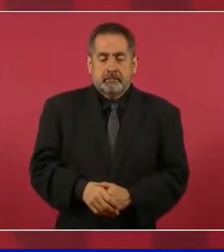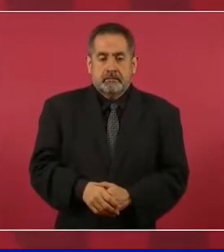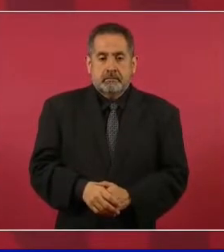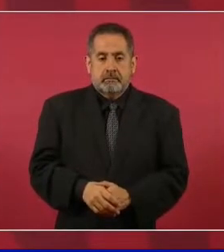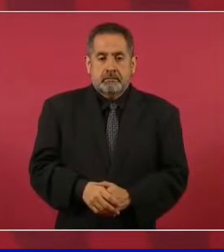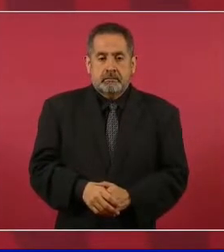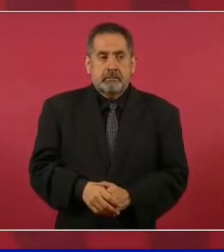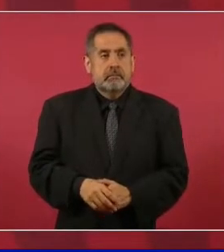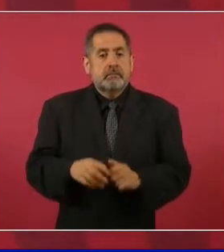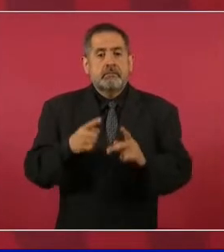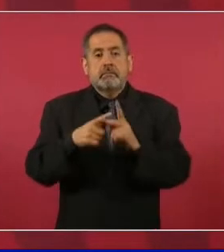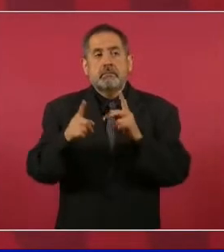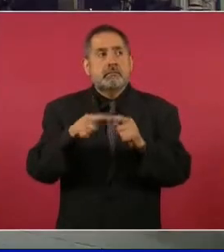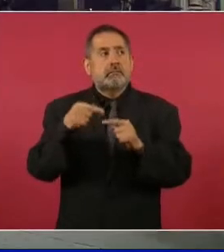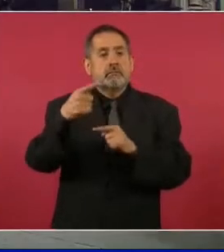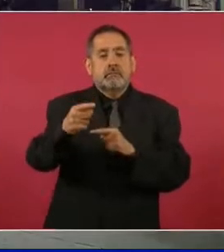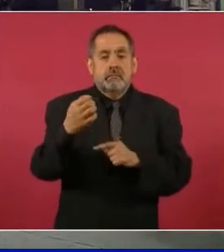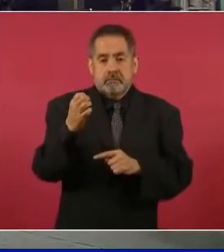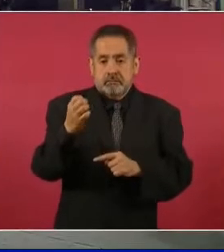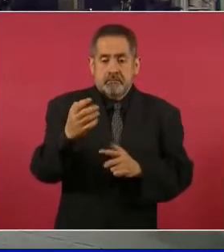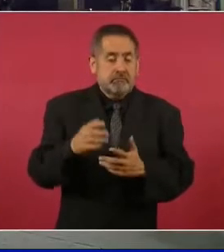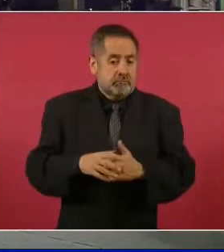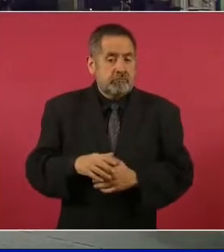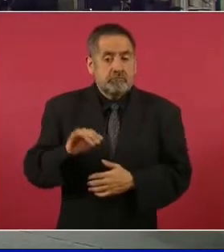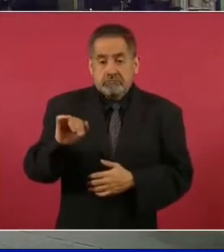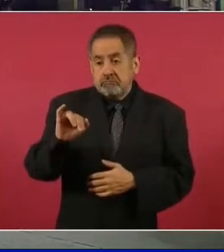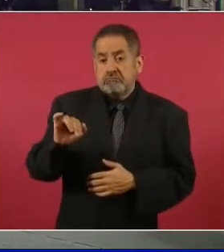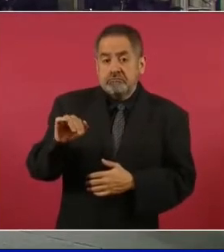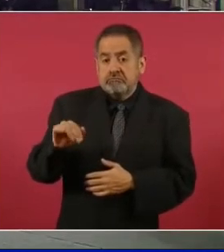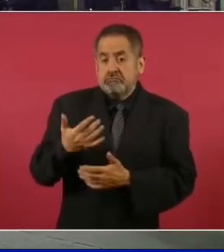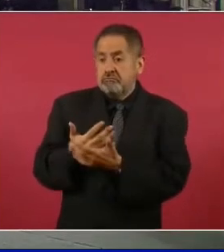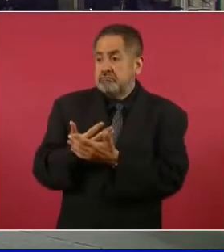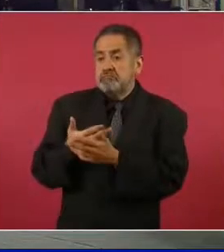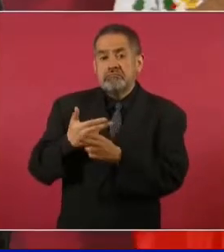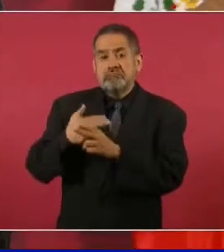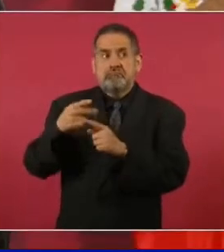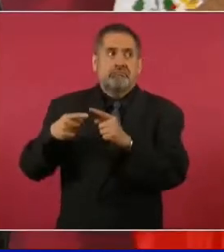iniciaría hasta enero de que se ha dado… Que está tardando muchísimo,